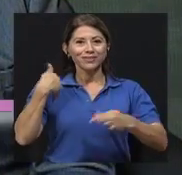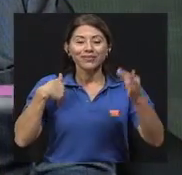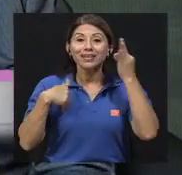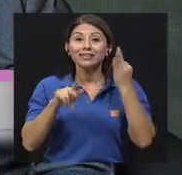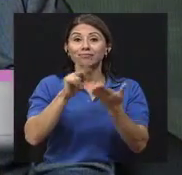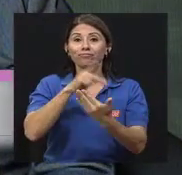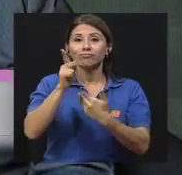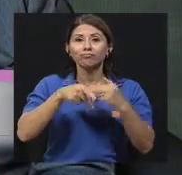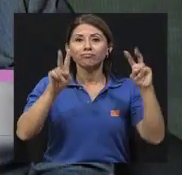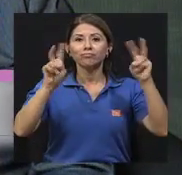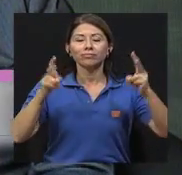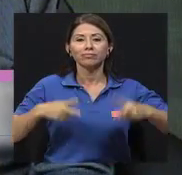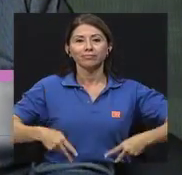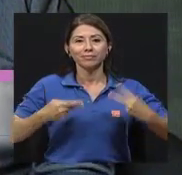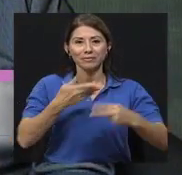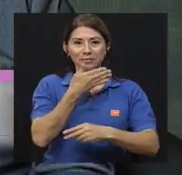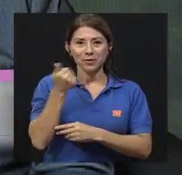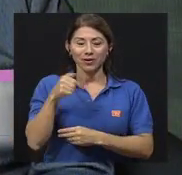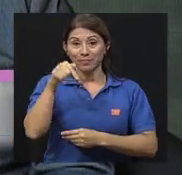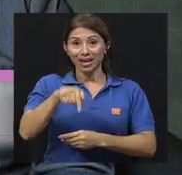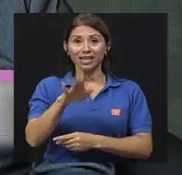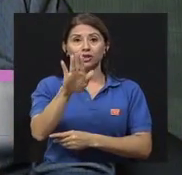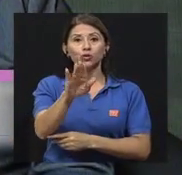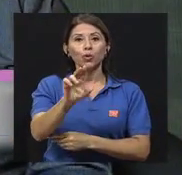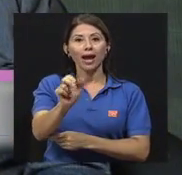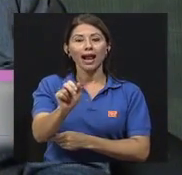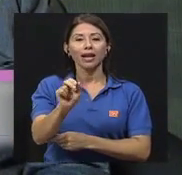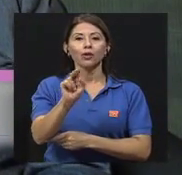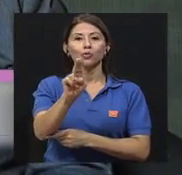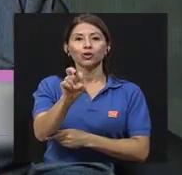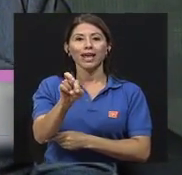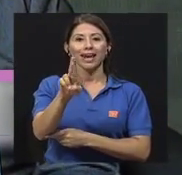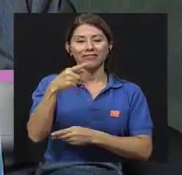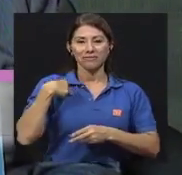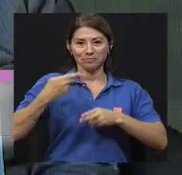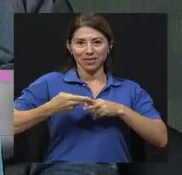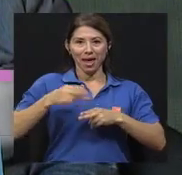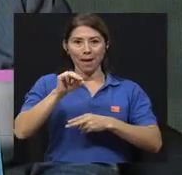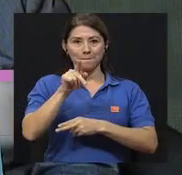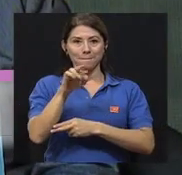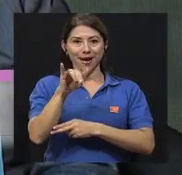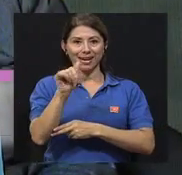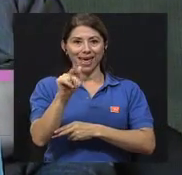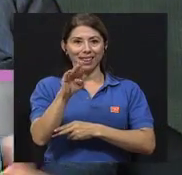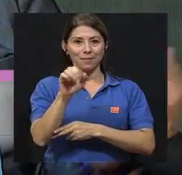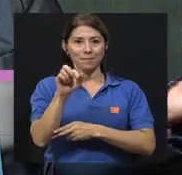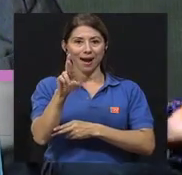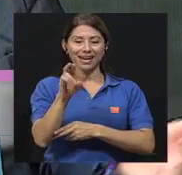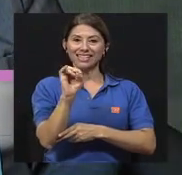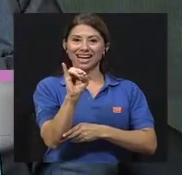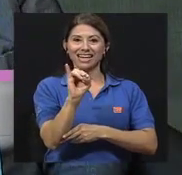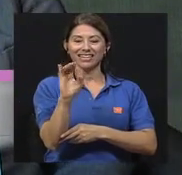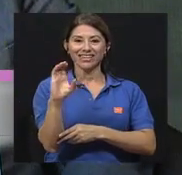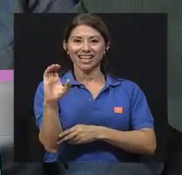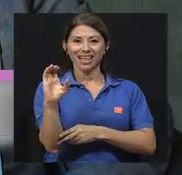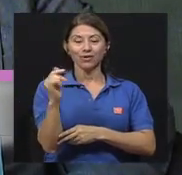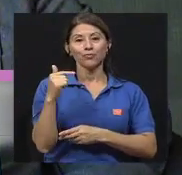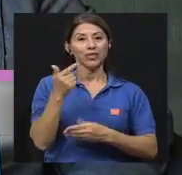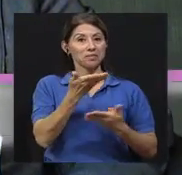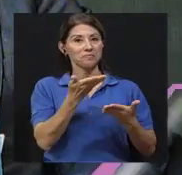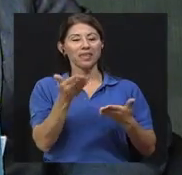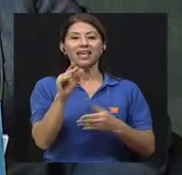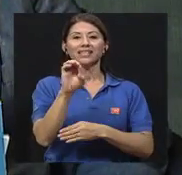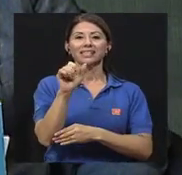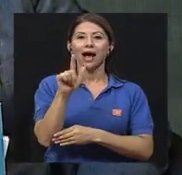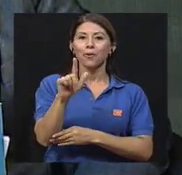Hola, bienvenidas y bienvenidos a un programa más de Vivir Mejor aquí por su canal UCR. Soy María del Maris Aguirre Sedeño y conmigo está... Saúl